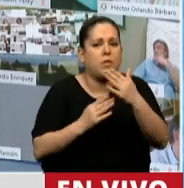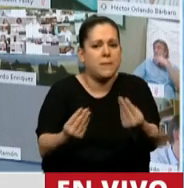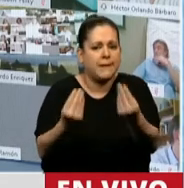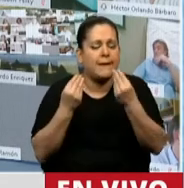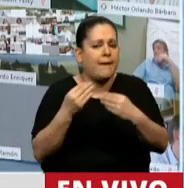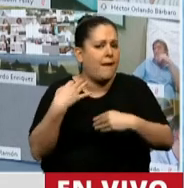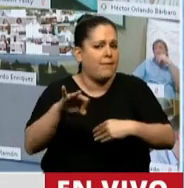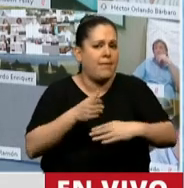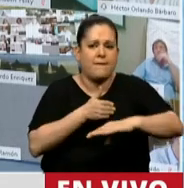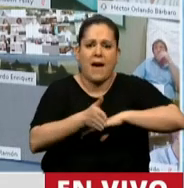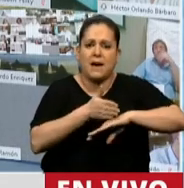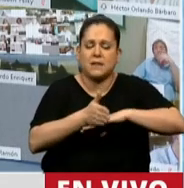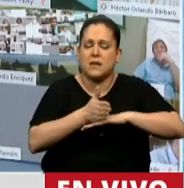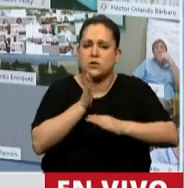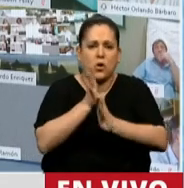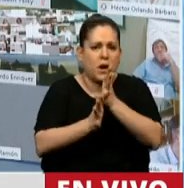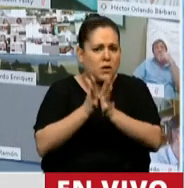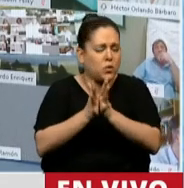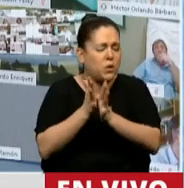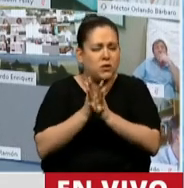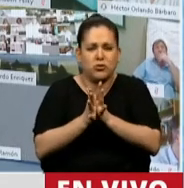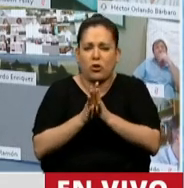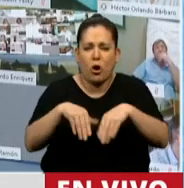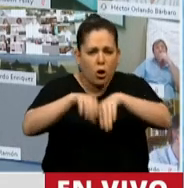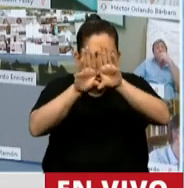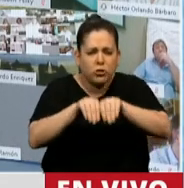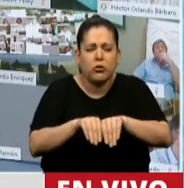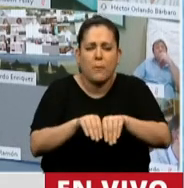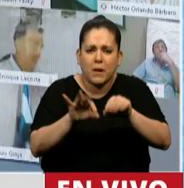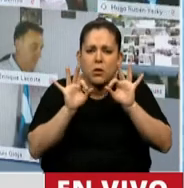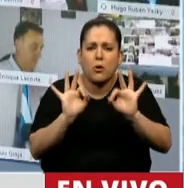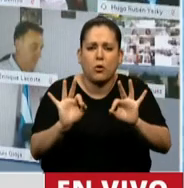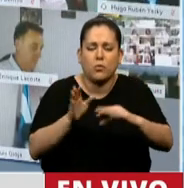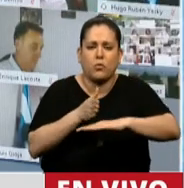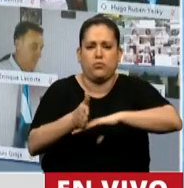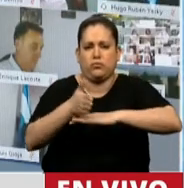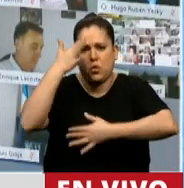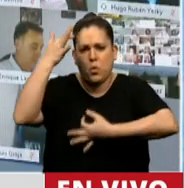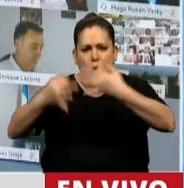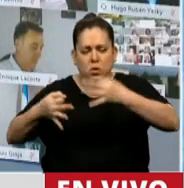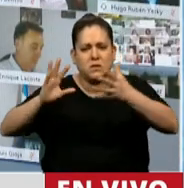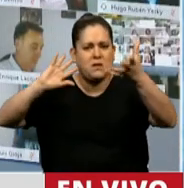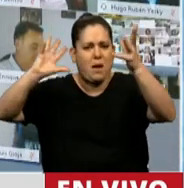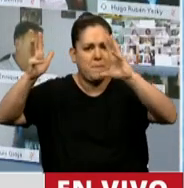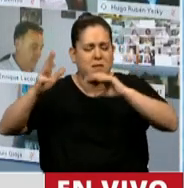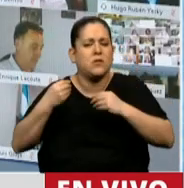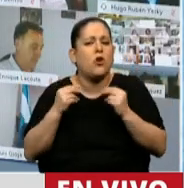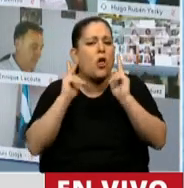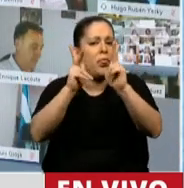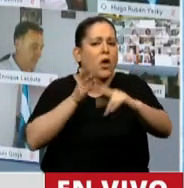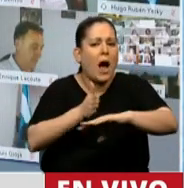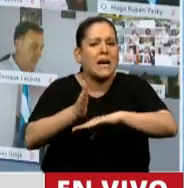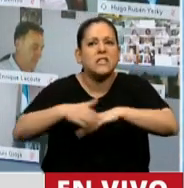el acceso gratuito y total a la justicia en acciones ambientales de incidencia colectiva. Y digo el acceso